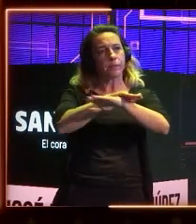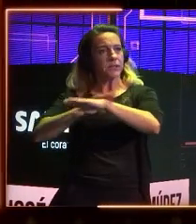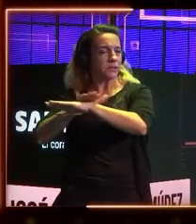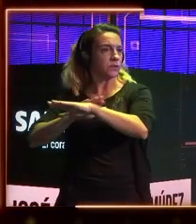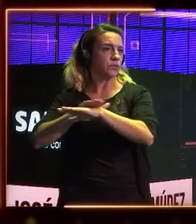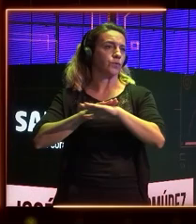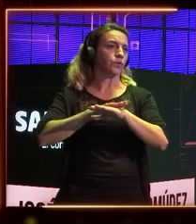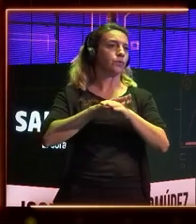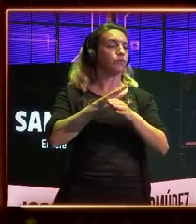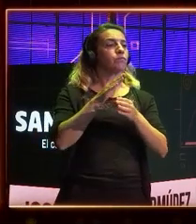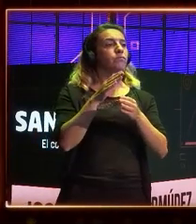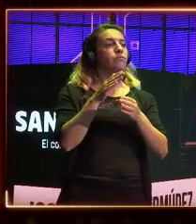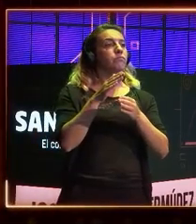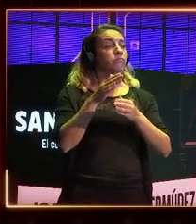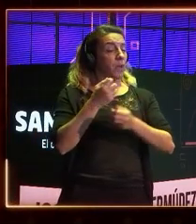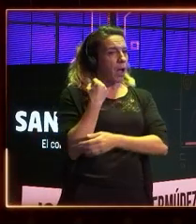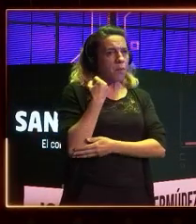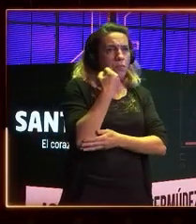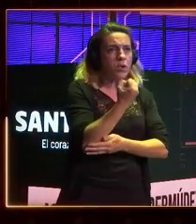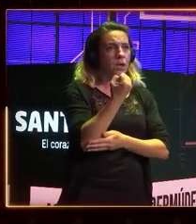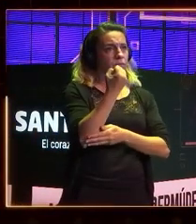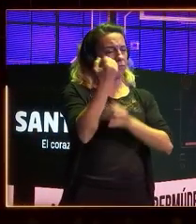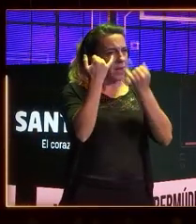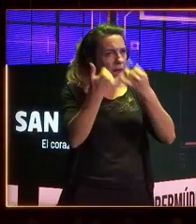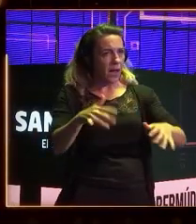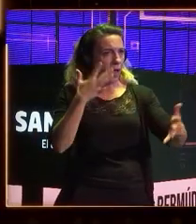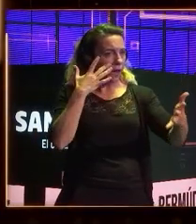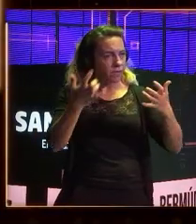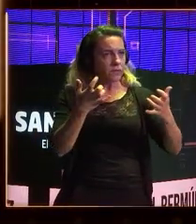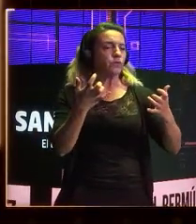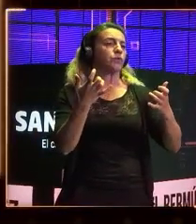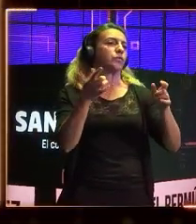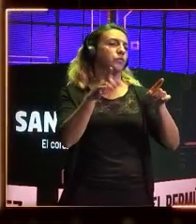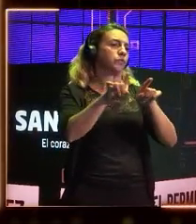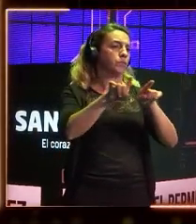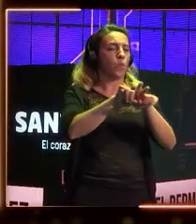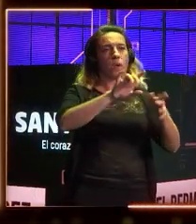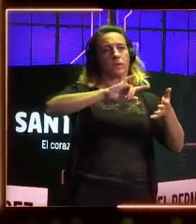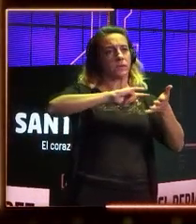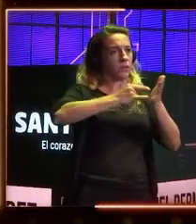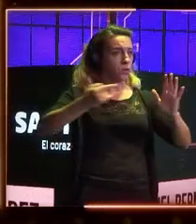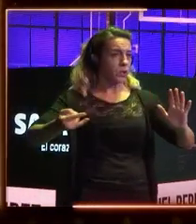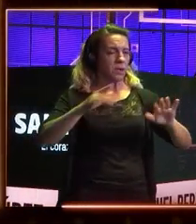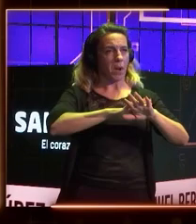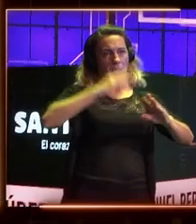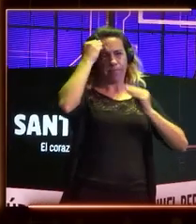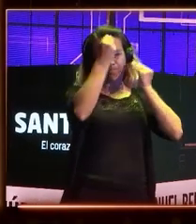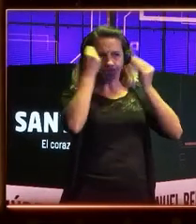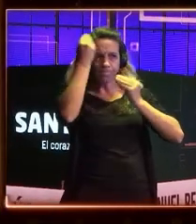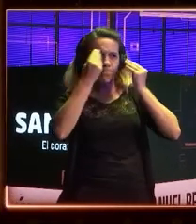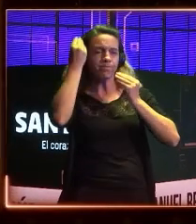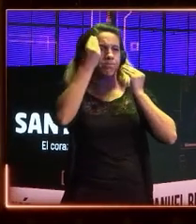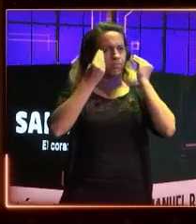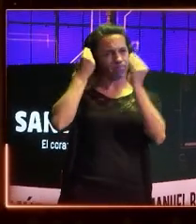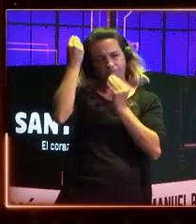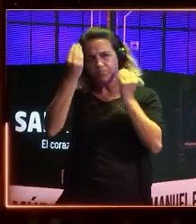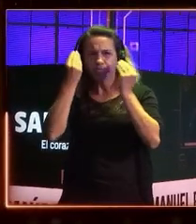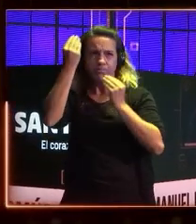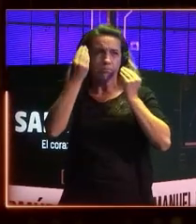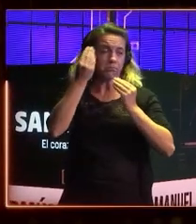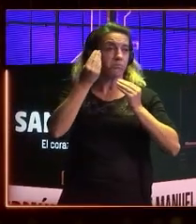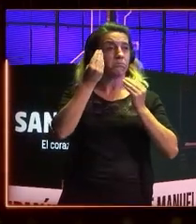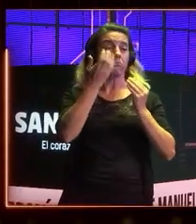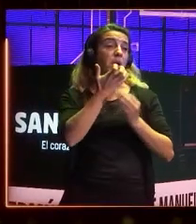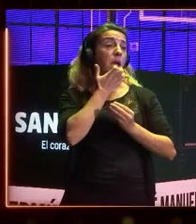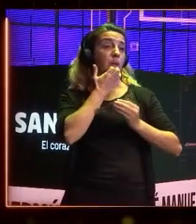y acojamos eventos como tecnológica que nos hagan reflexionar, nos hagan pensar, que nos hagan meditar, que nos traigan